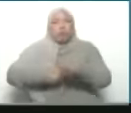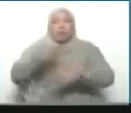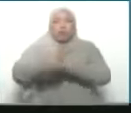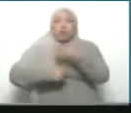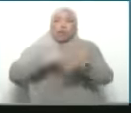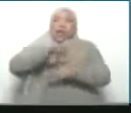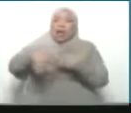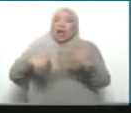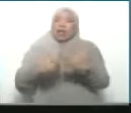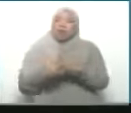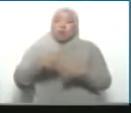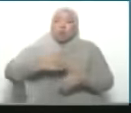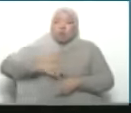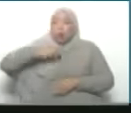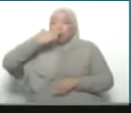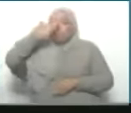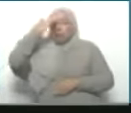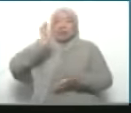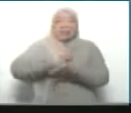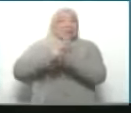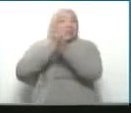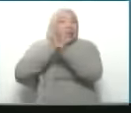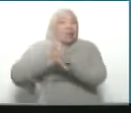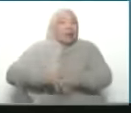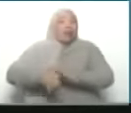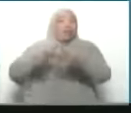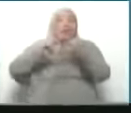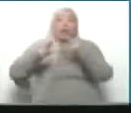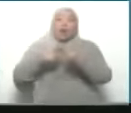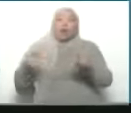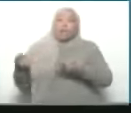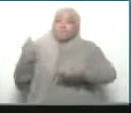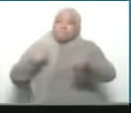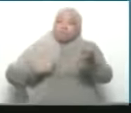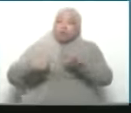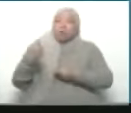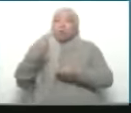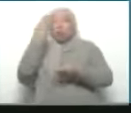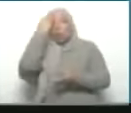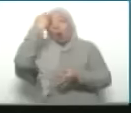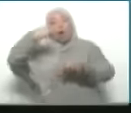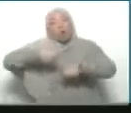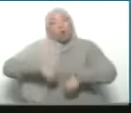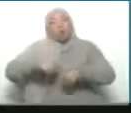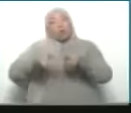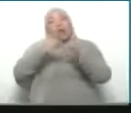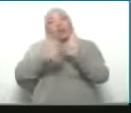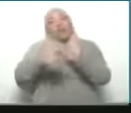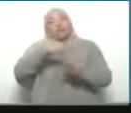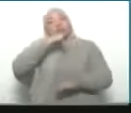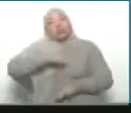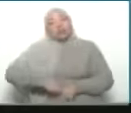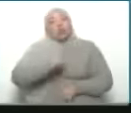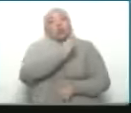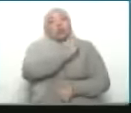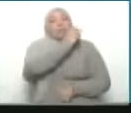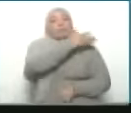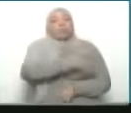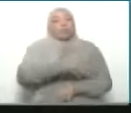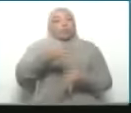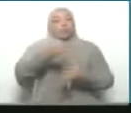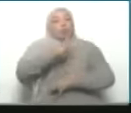a toda la región. cese al fuego negociaciones de paz y un acuerdo para restablecer los derechos históricos de Palestina.